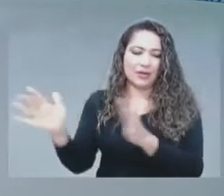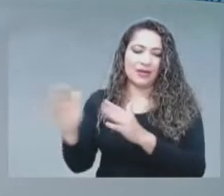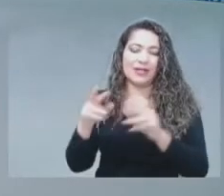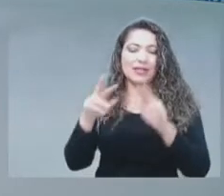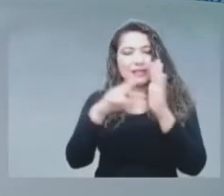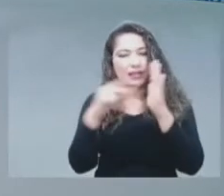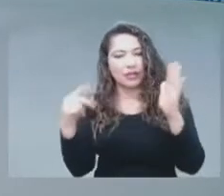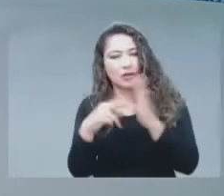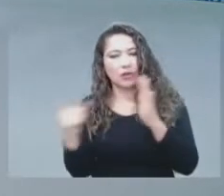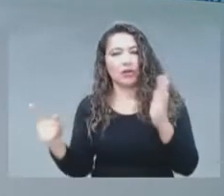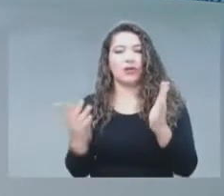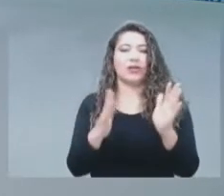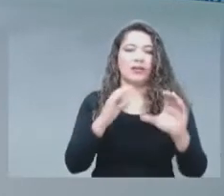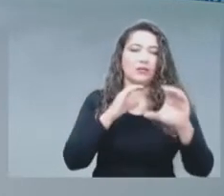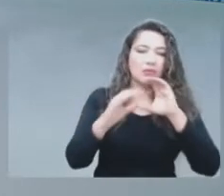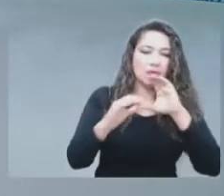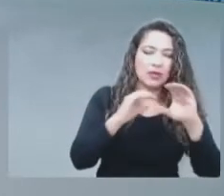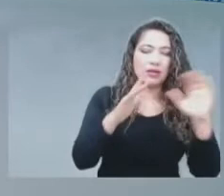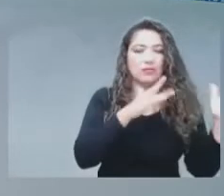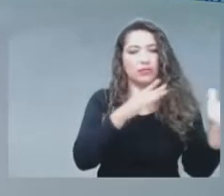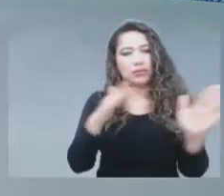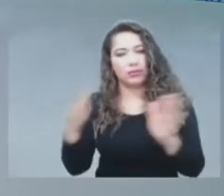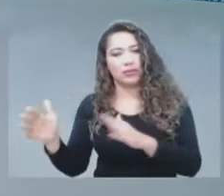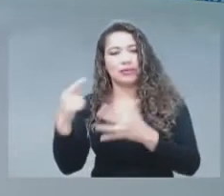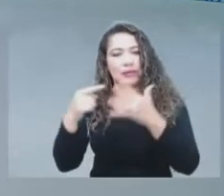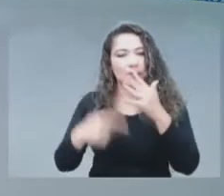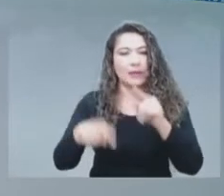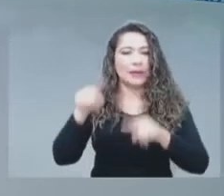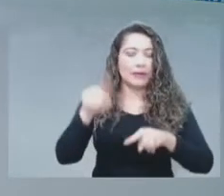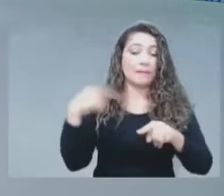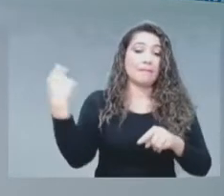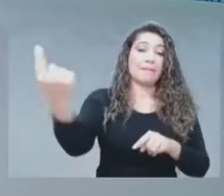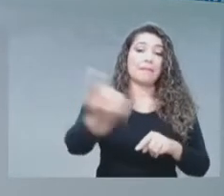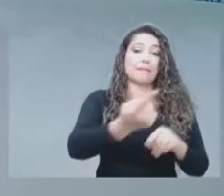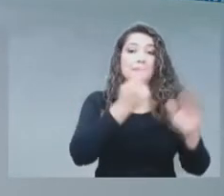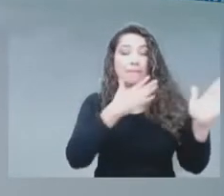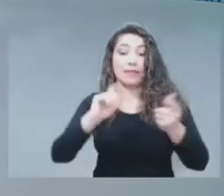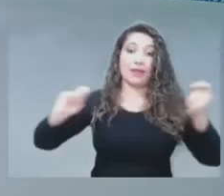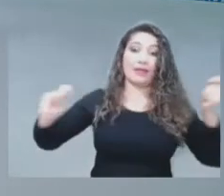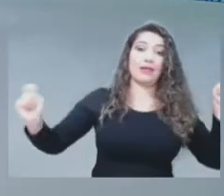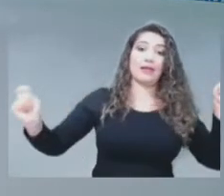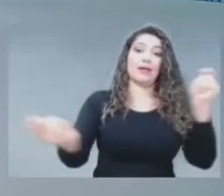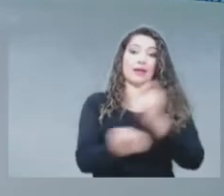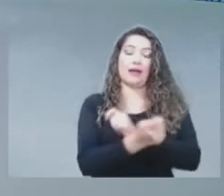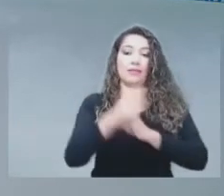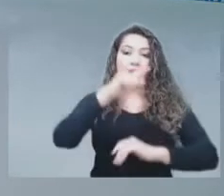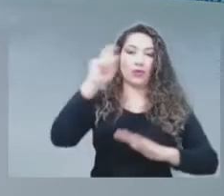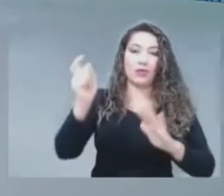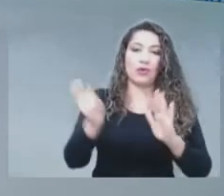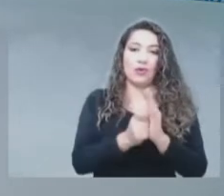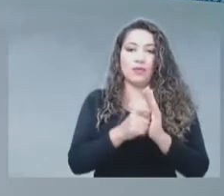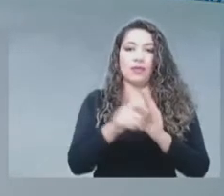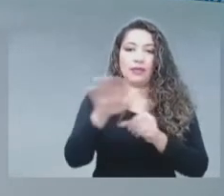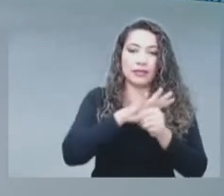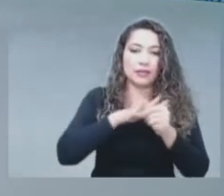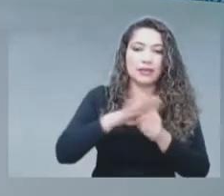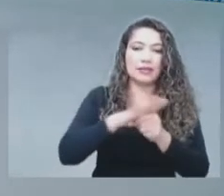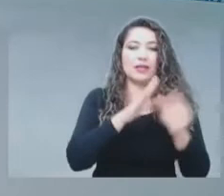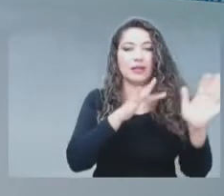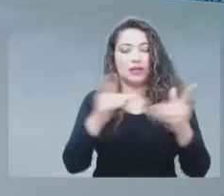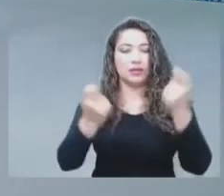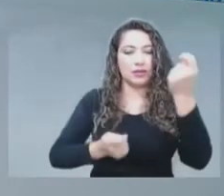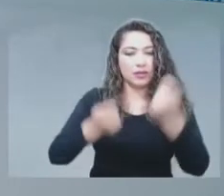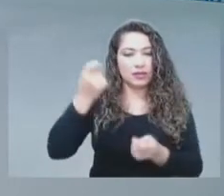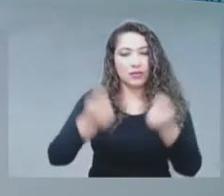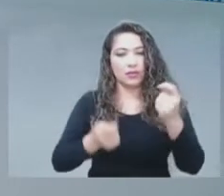radiocomunicaciones van a generar una transformación total en los sectores económicos de la